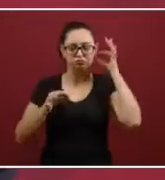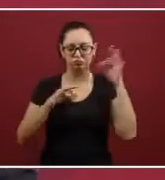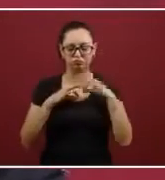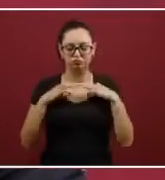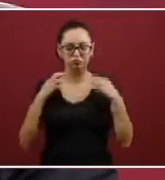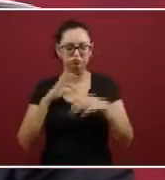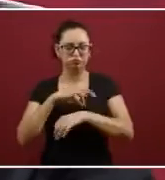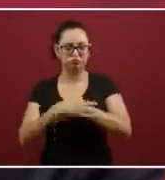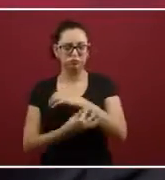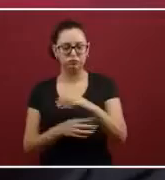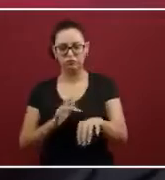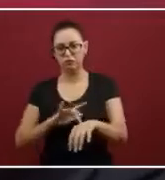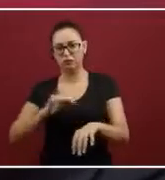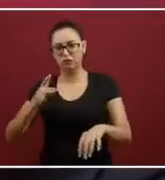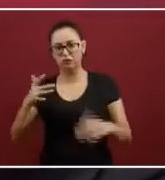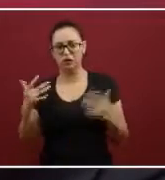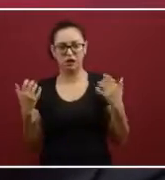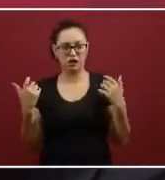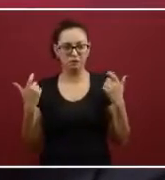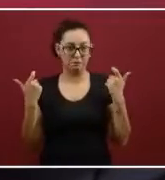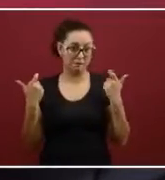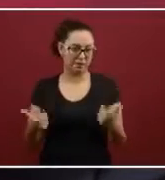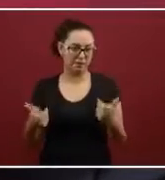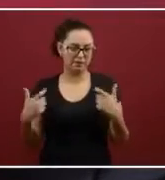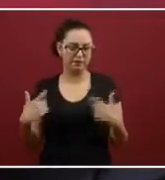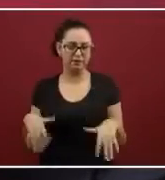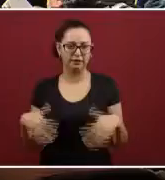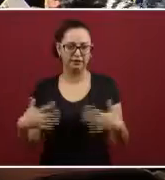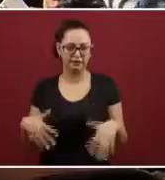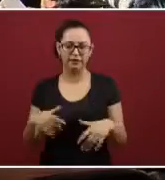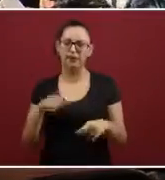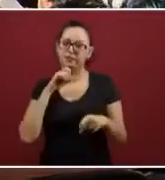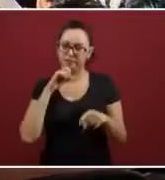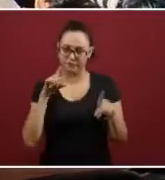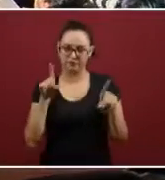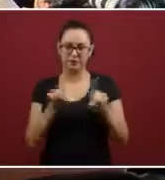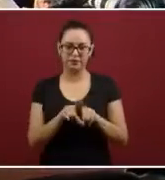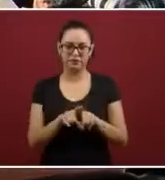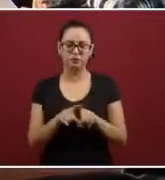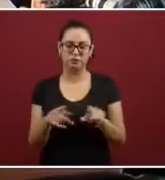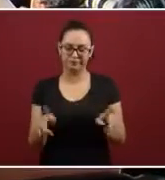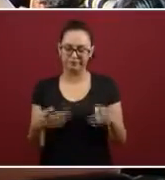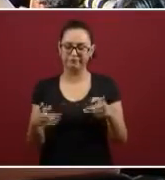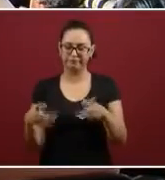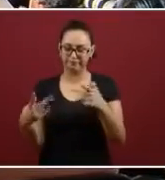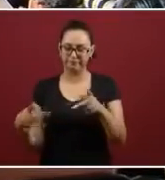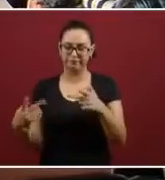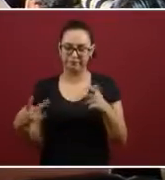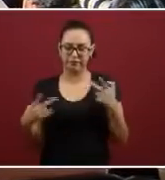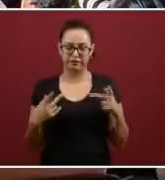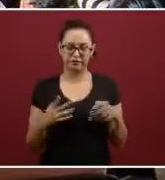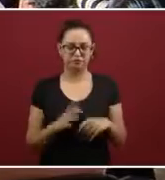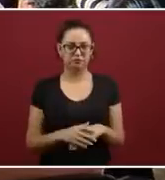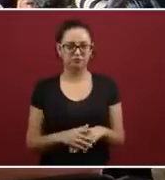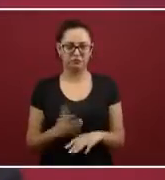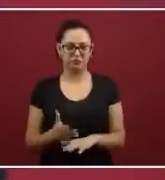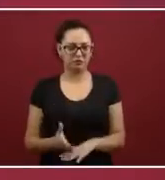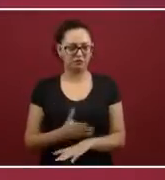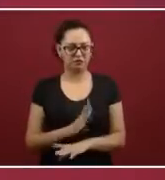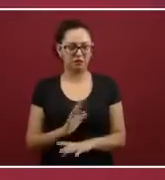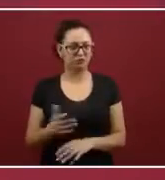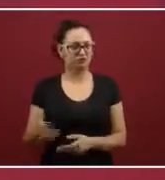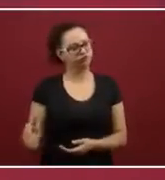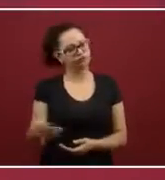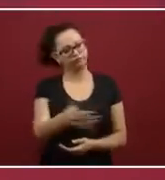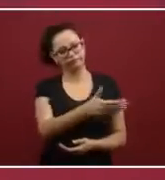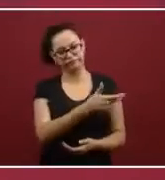decomisos que han habido y se van a